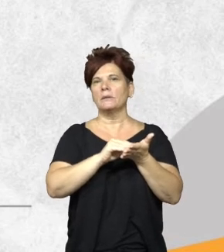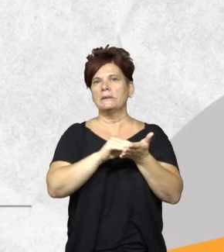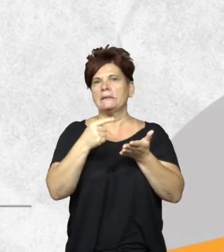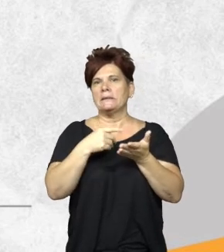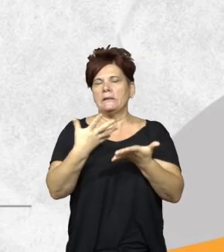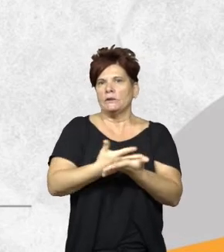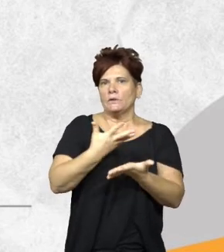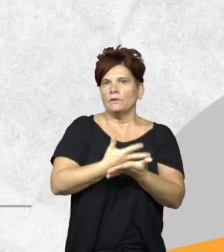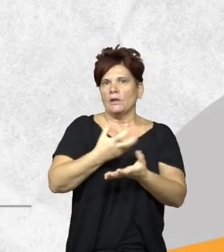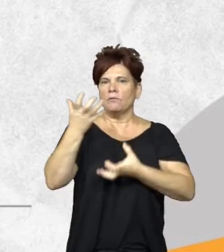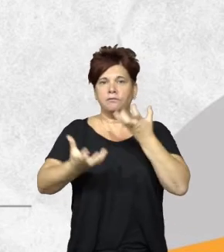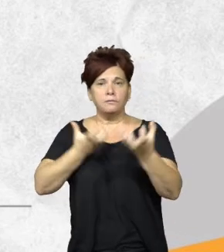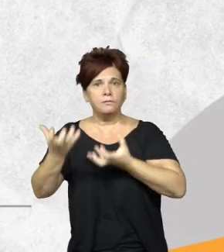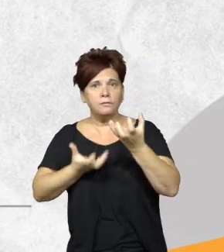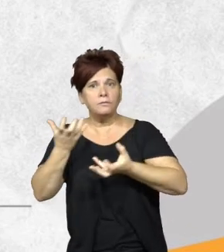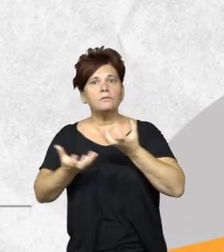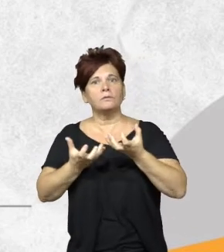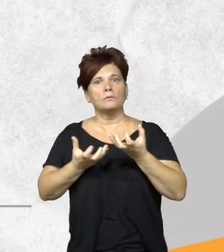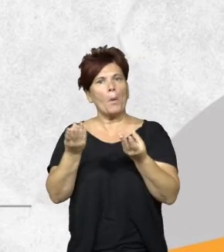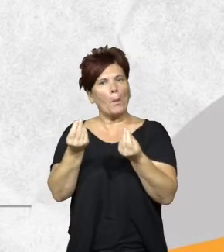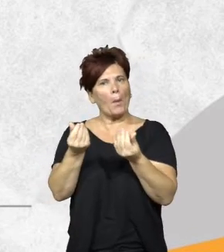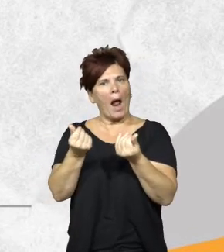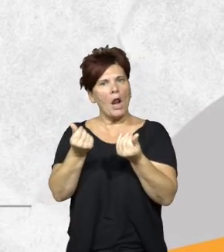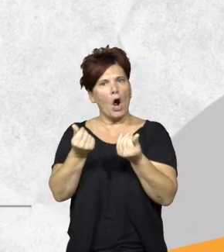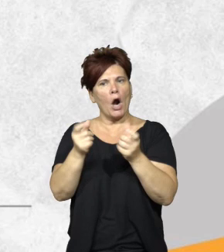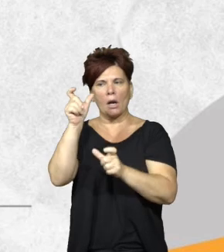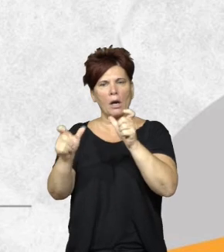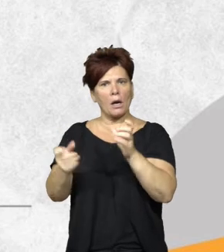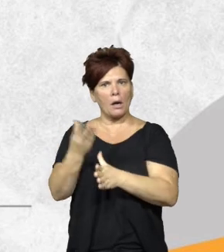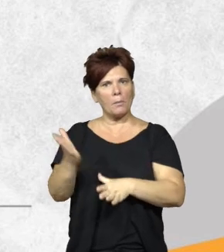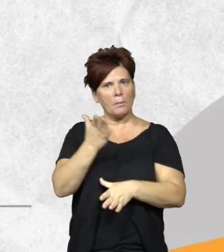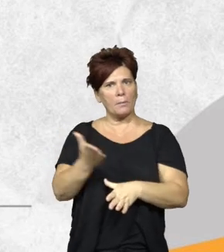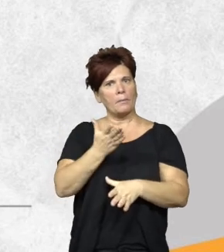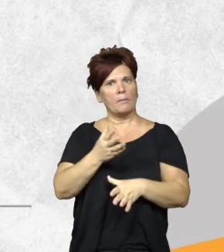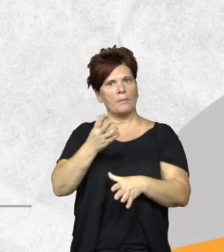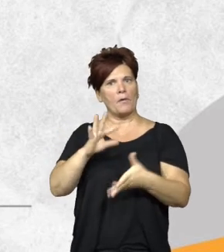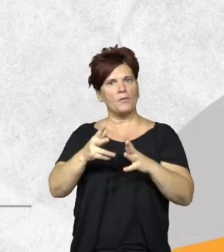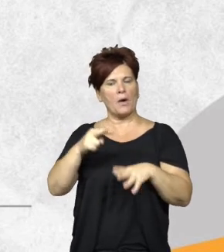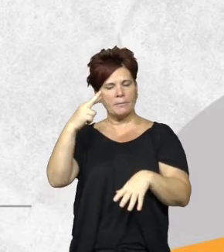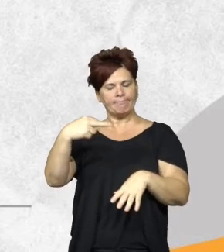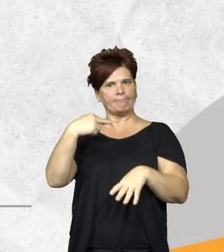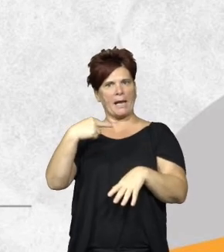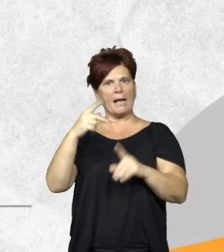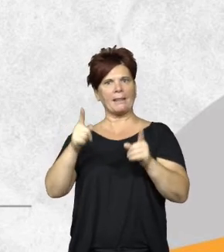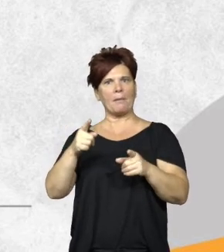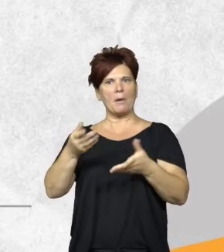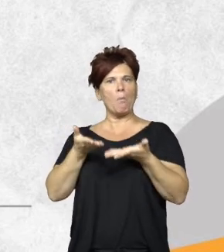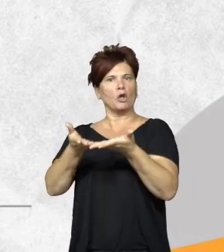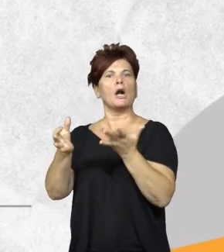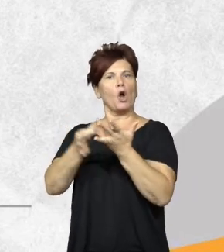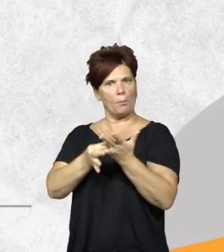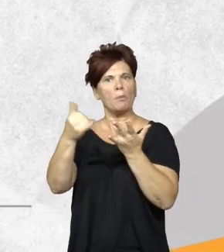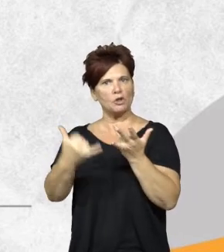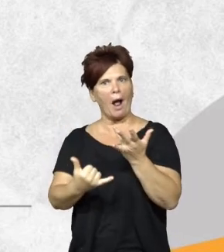de fuego y le ha servido mucho a los productores para mejorar su imagen para demostrar el compromiso que tienen tanto social como